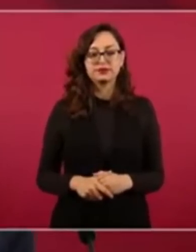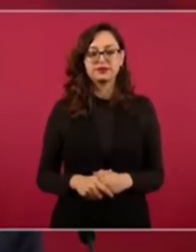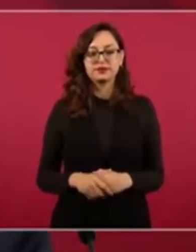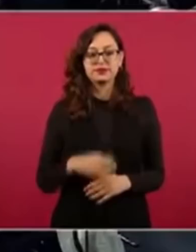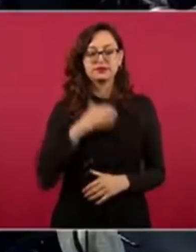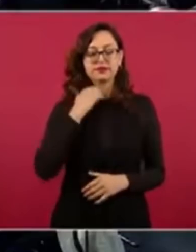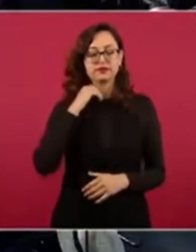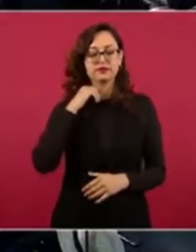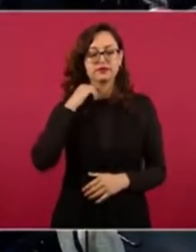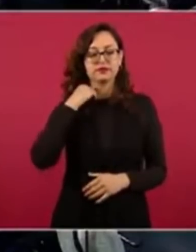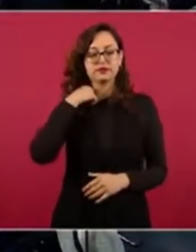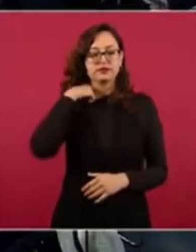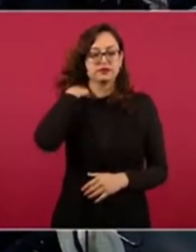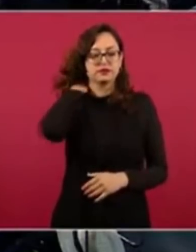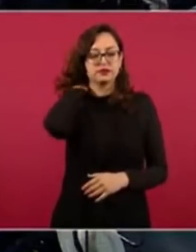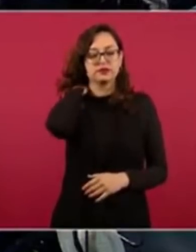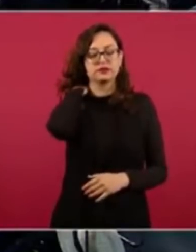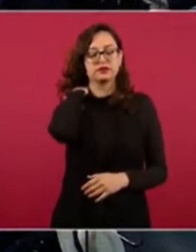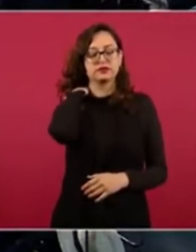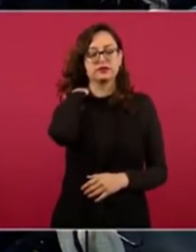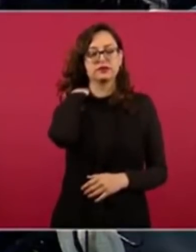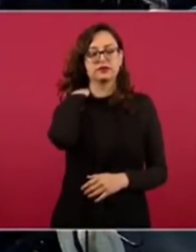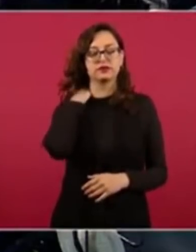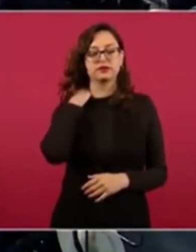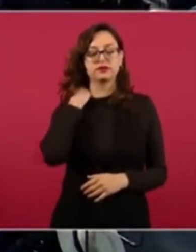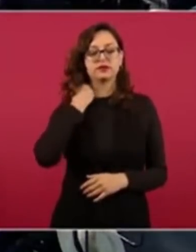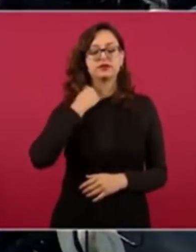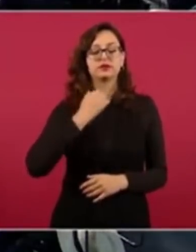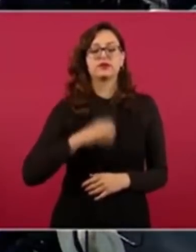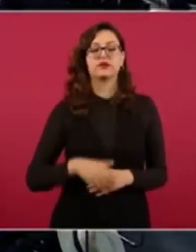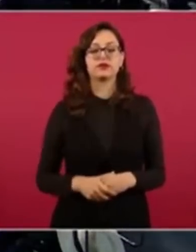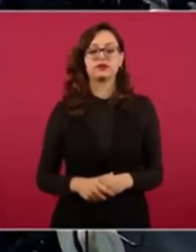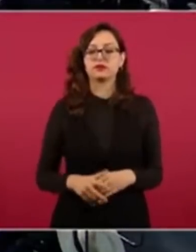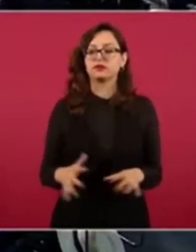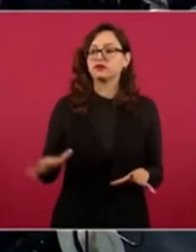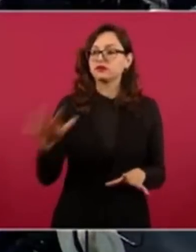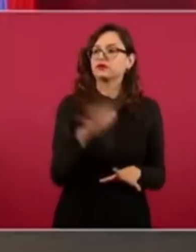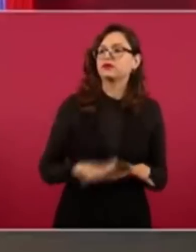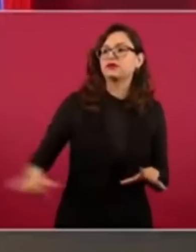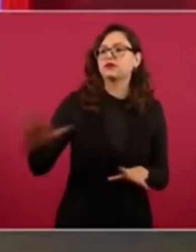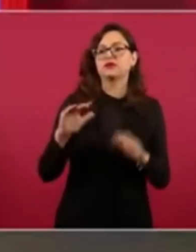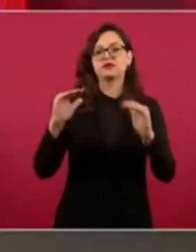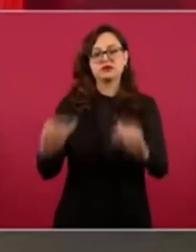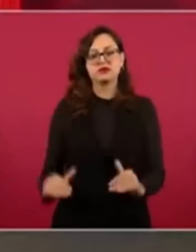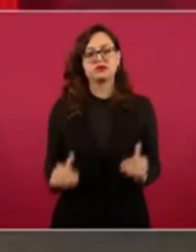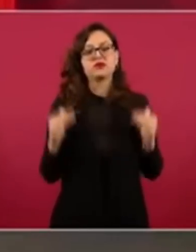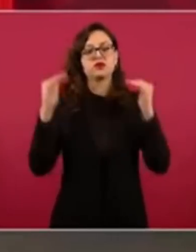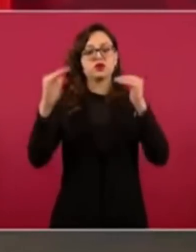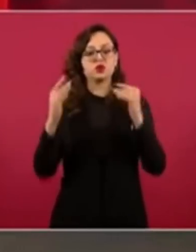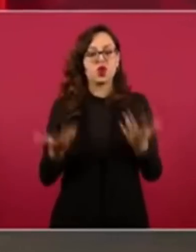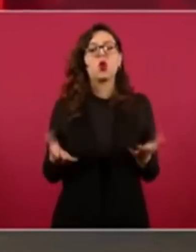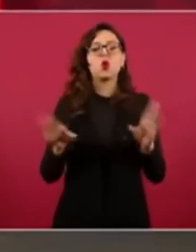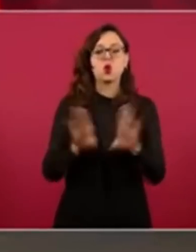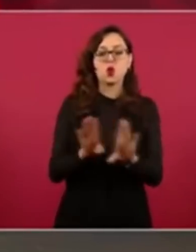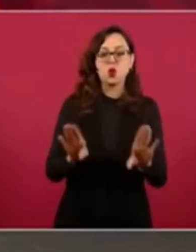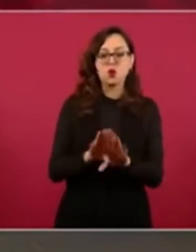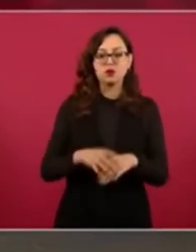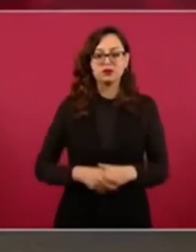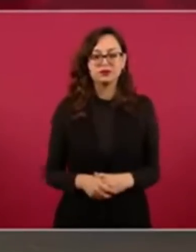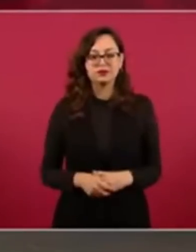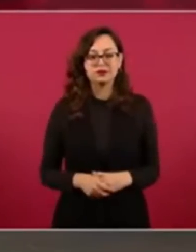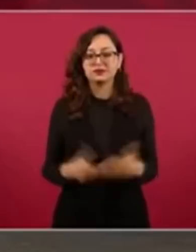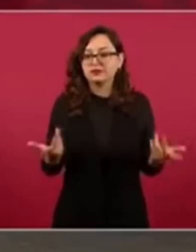tener una sociedad mejor significa tener ciudadanos que respeten, que no sean